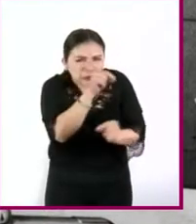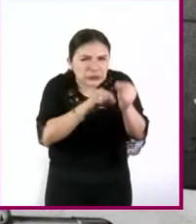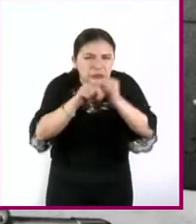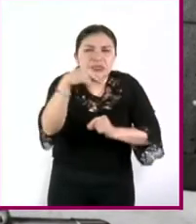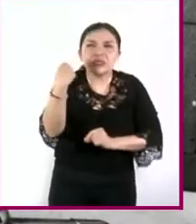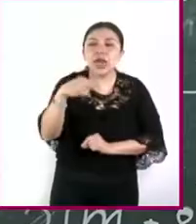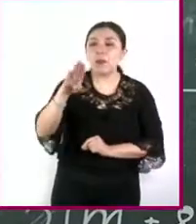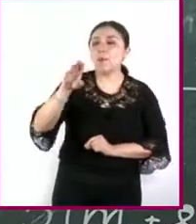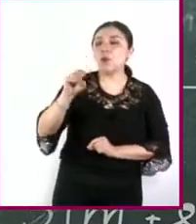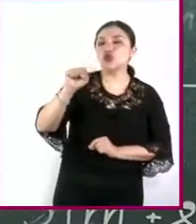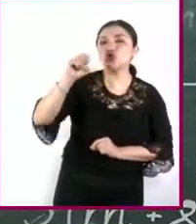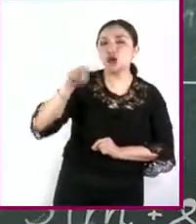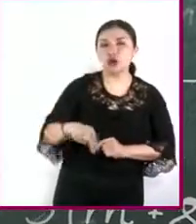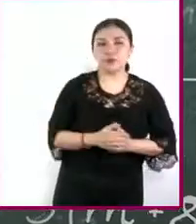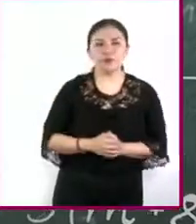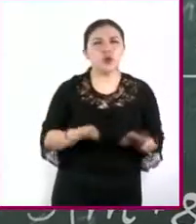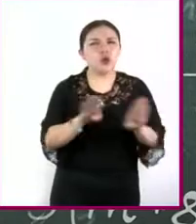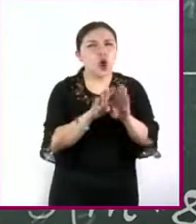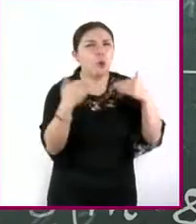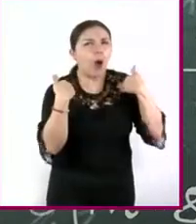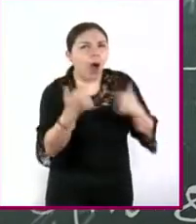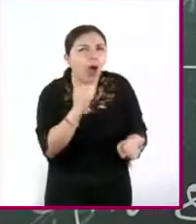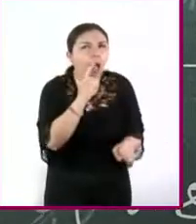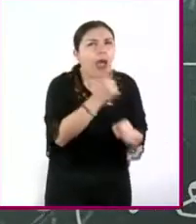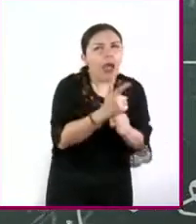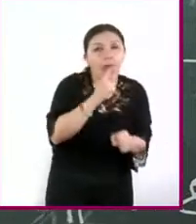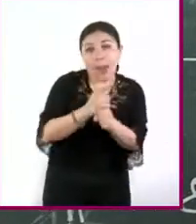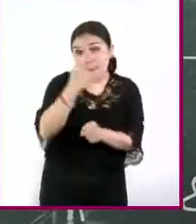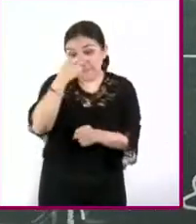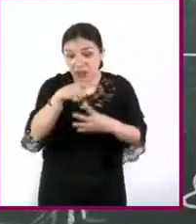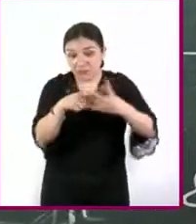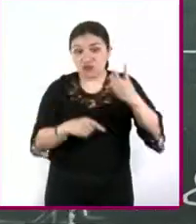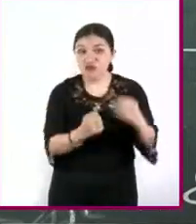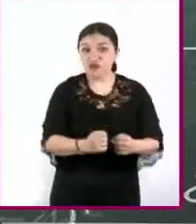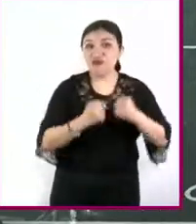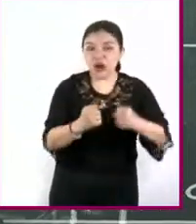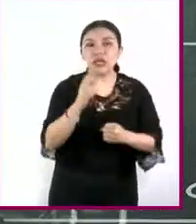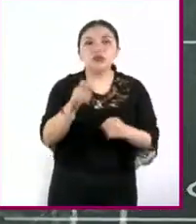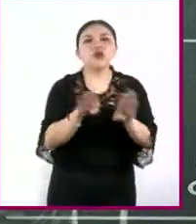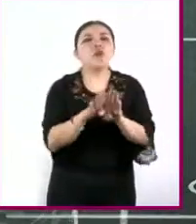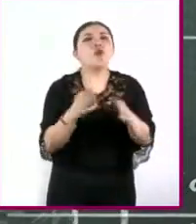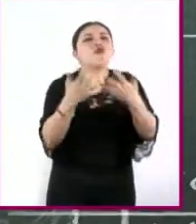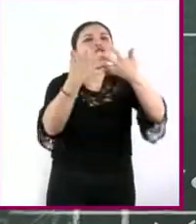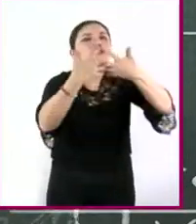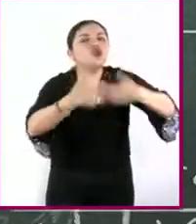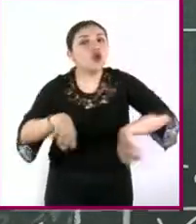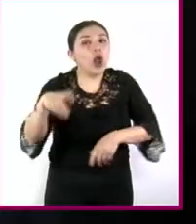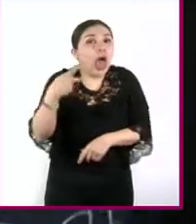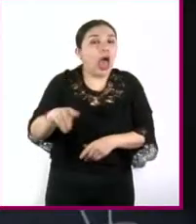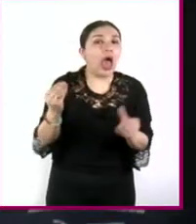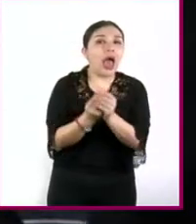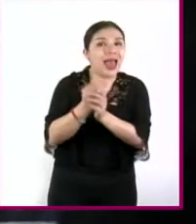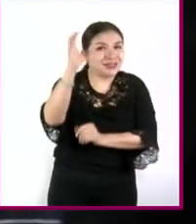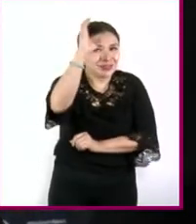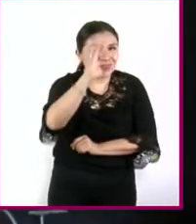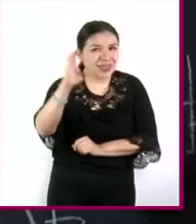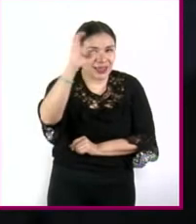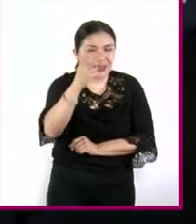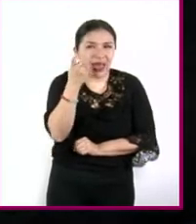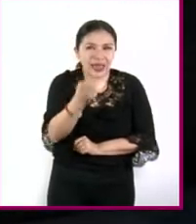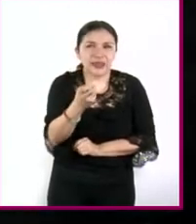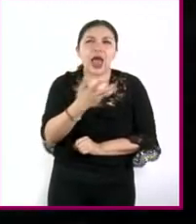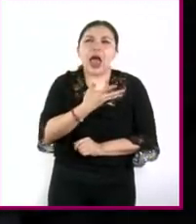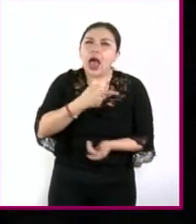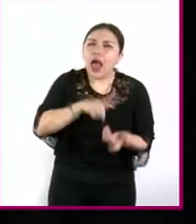bosones el entendimiento de las fuerzas fundamentales es un reflejo de cómo funciona la ciencia un proceso donde